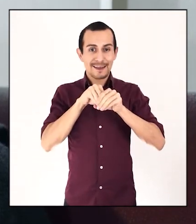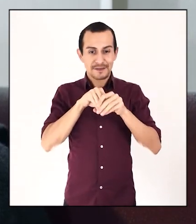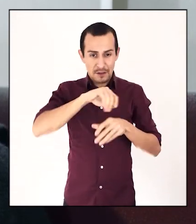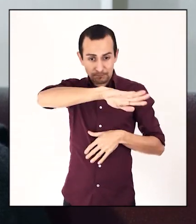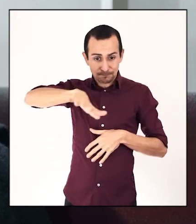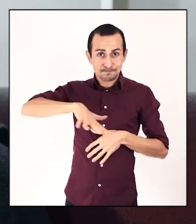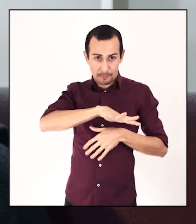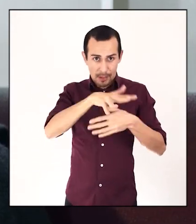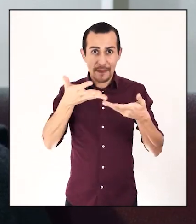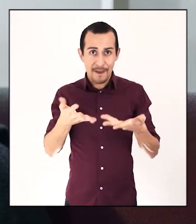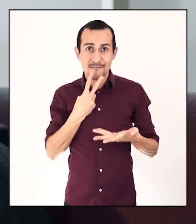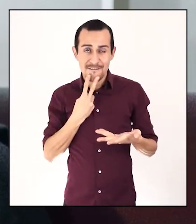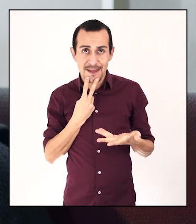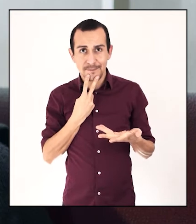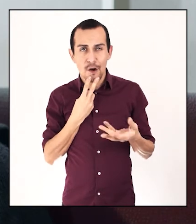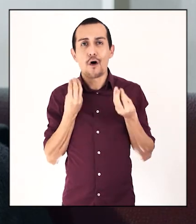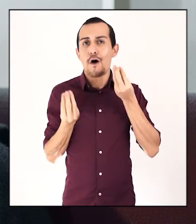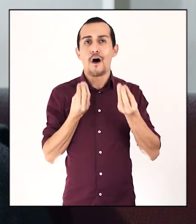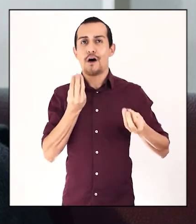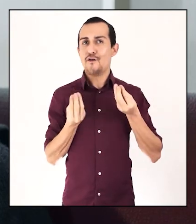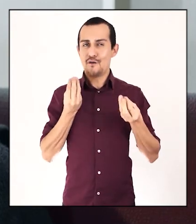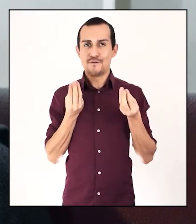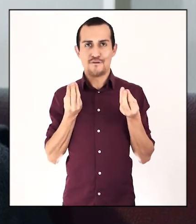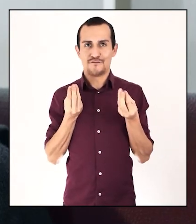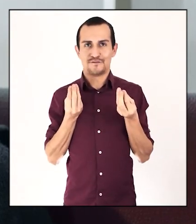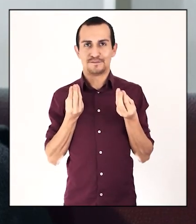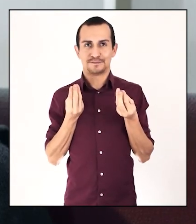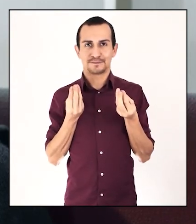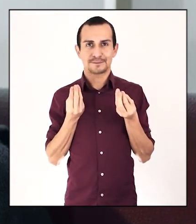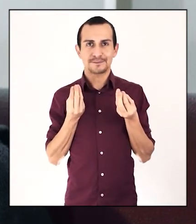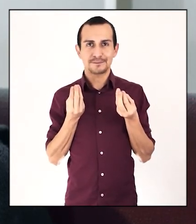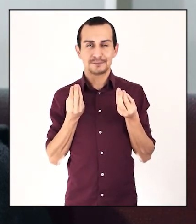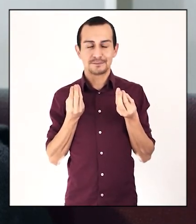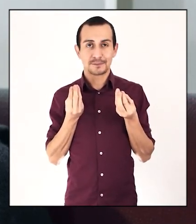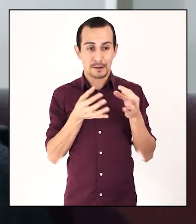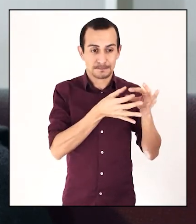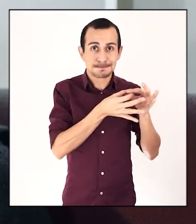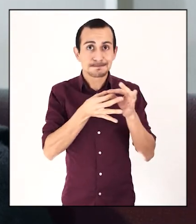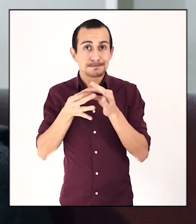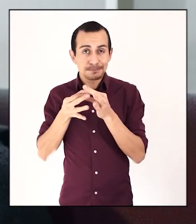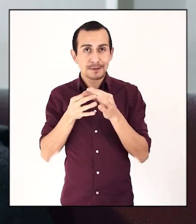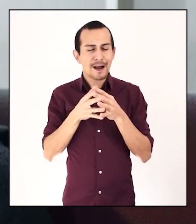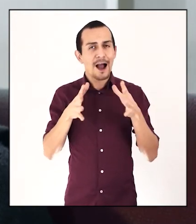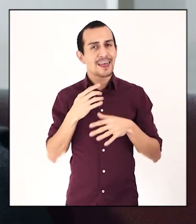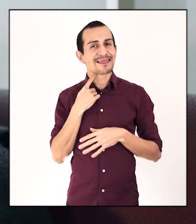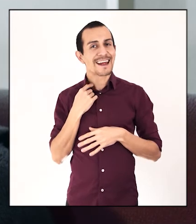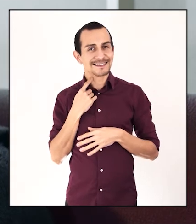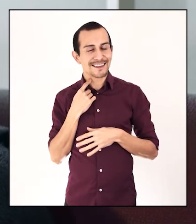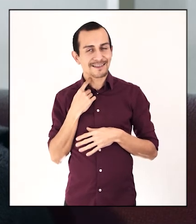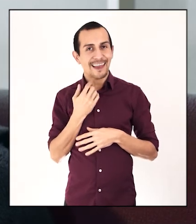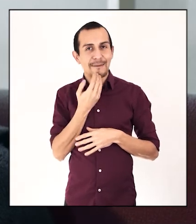de nuestra realidad actual, obviamente que el efecto va a ser muy